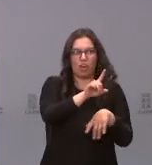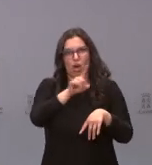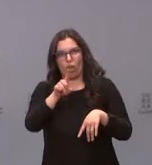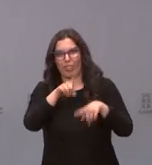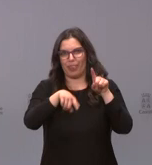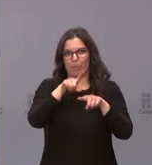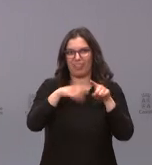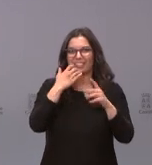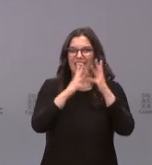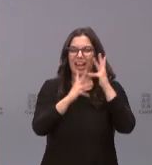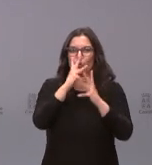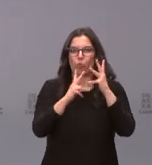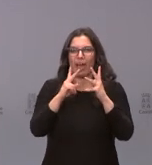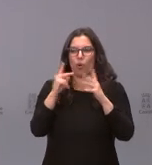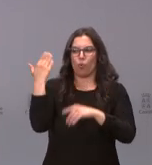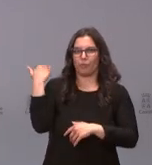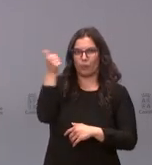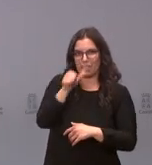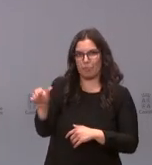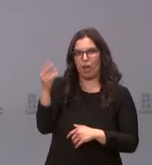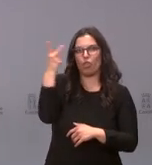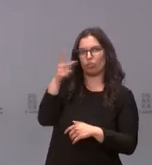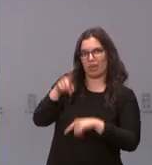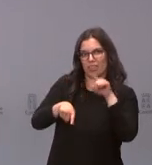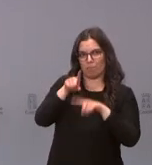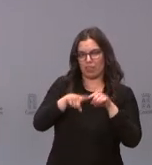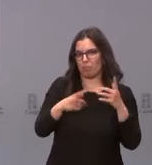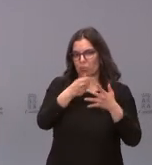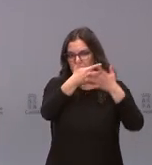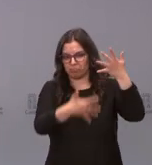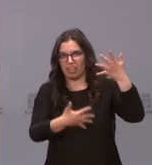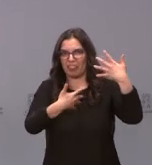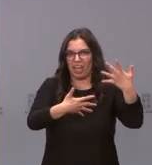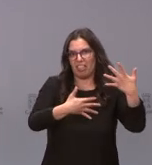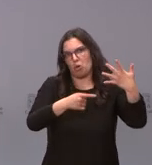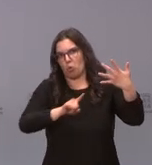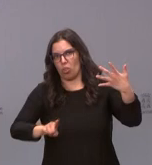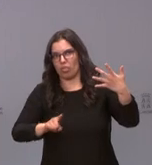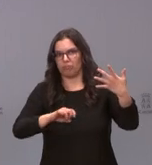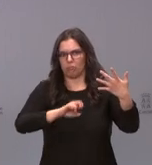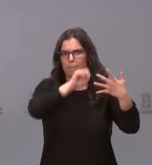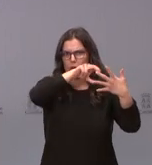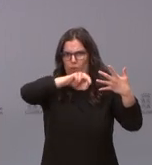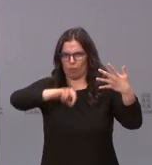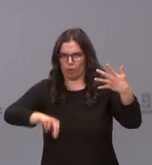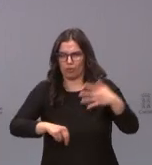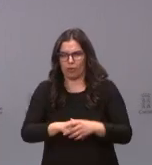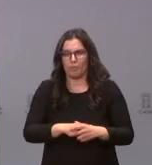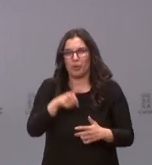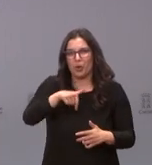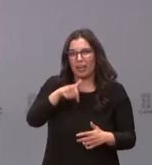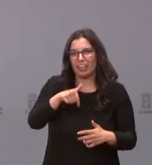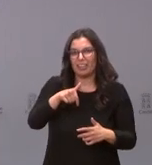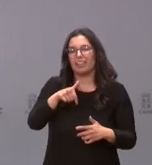7 días por nivel de incidencia. Por tanto, no es esta comunidad la que ha mantenido un